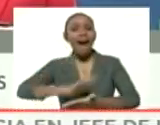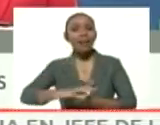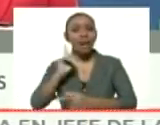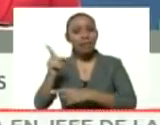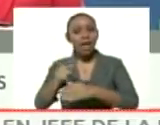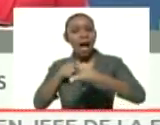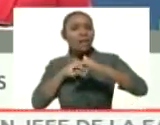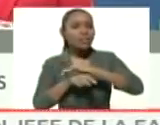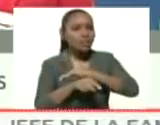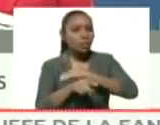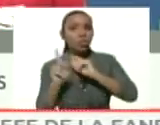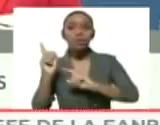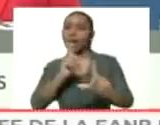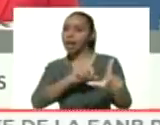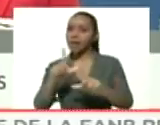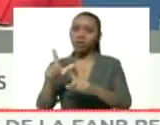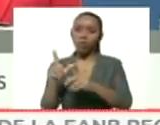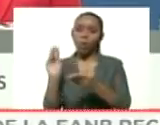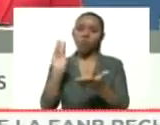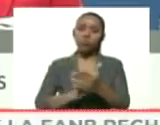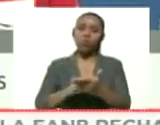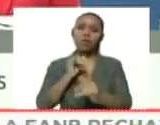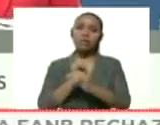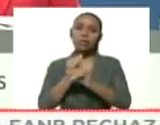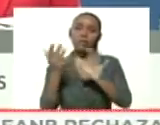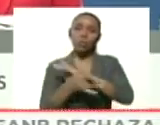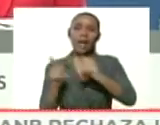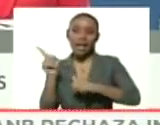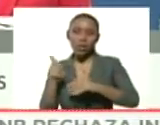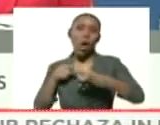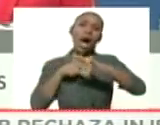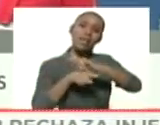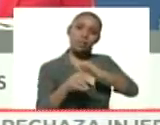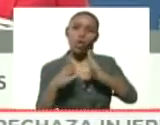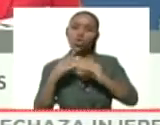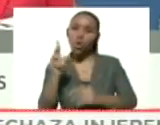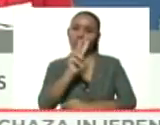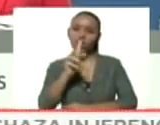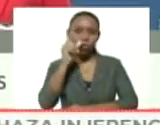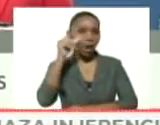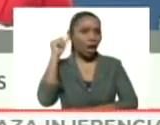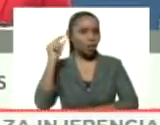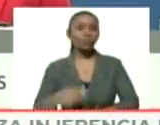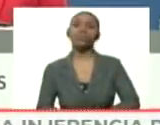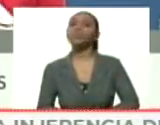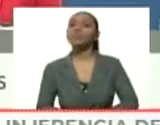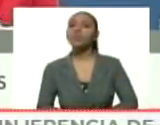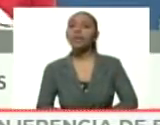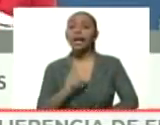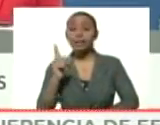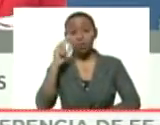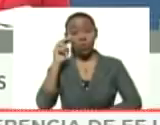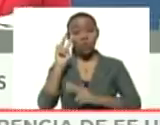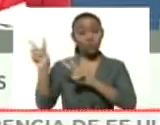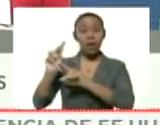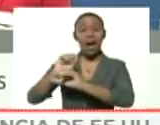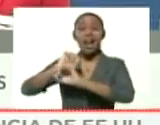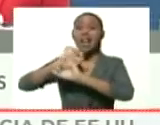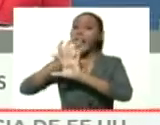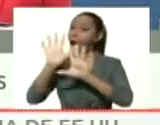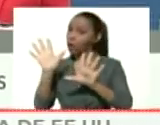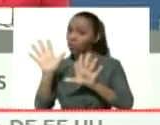de acceso, ya está en las redes sociales, debe ser de acceso de todos los venezolanos y las venezolanas, se desviste muy claramente